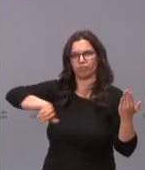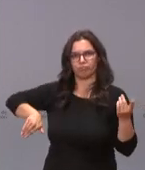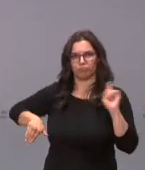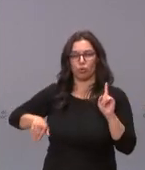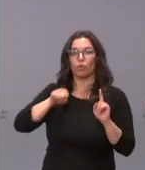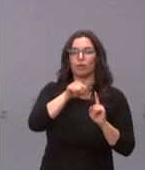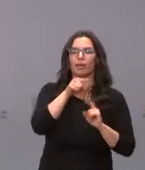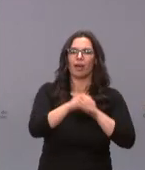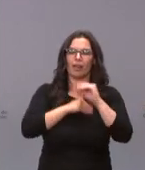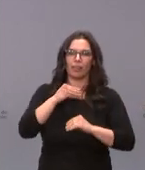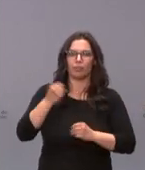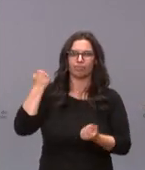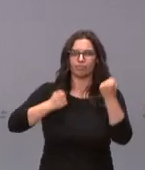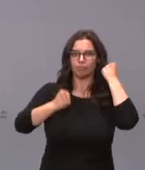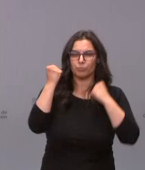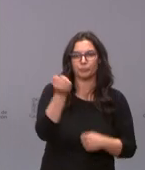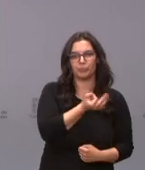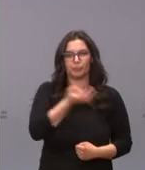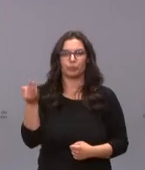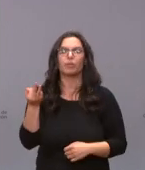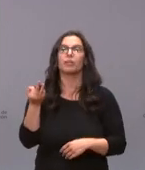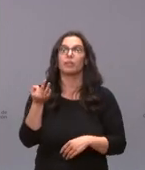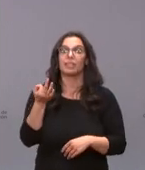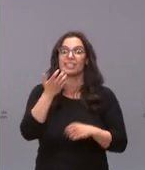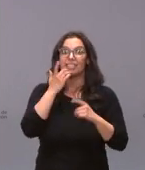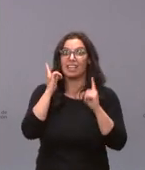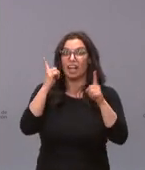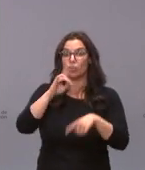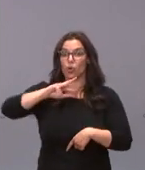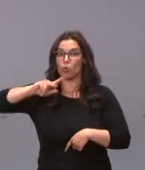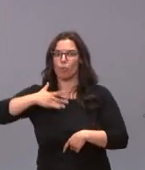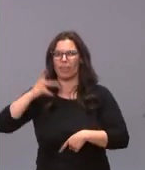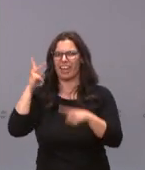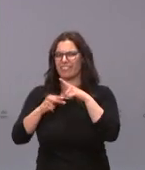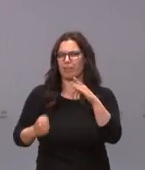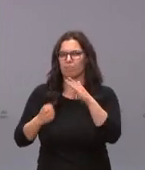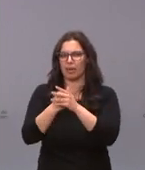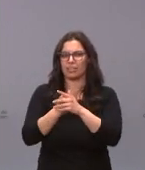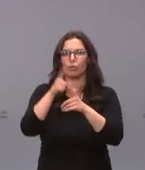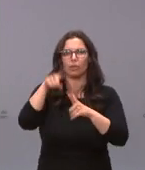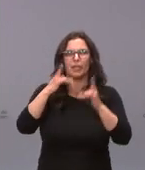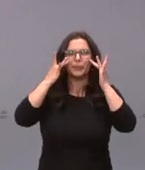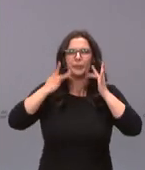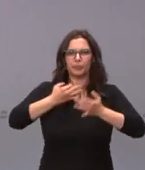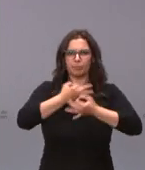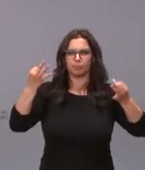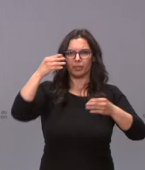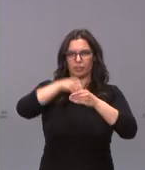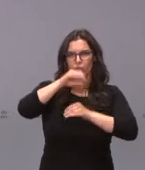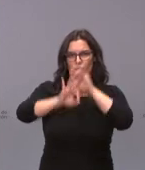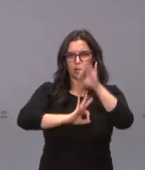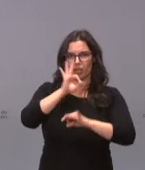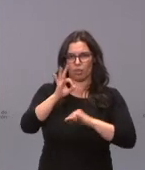adoptando pautas de actuación eficientes para reducir posibles casos de corrupción y velando por la integridad de toda la organización.